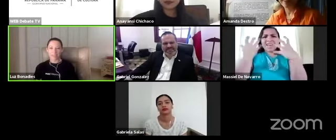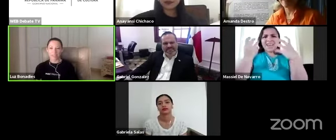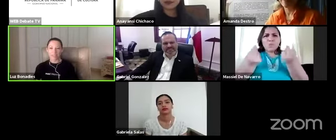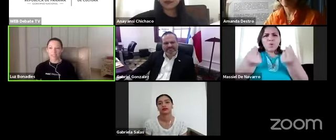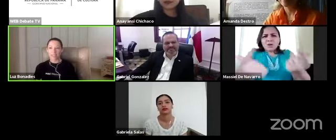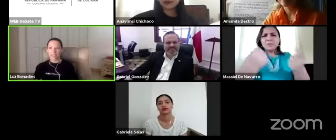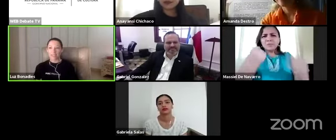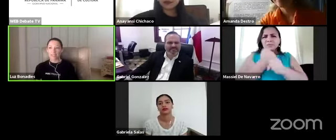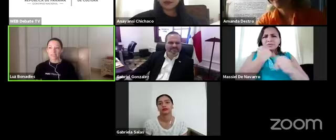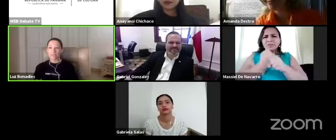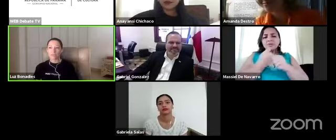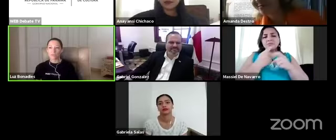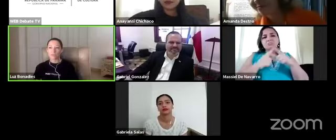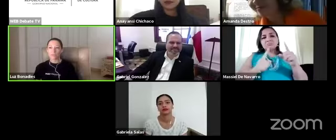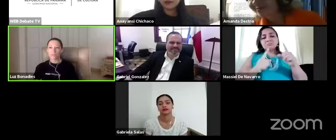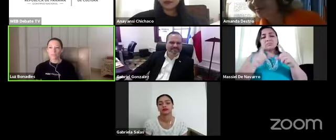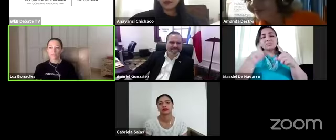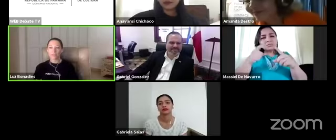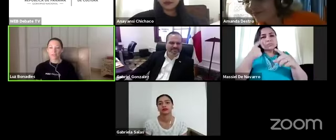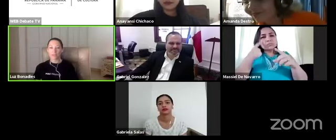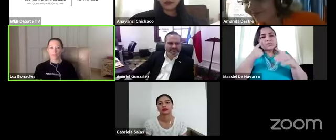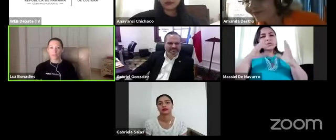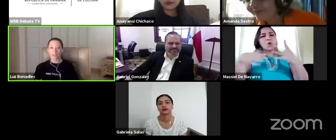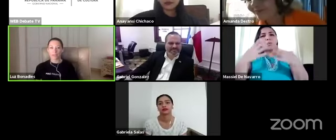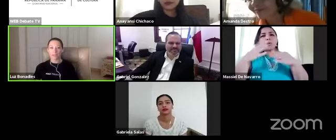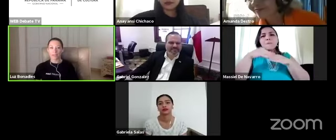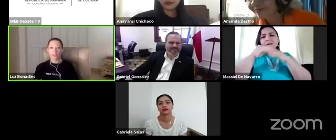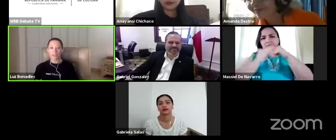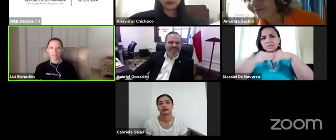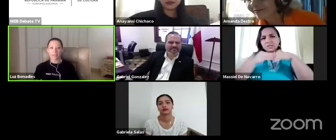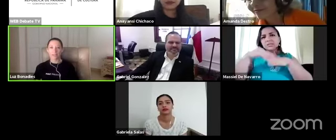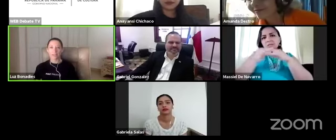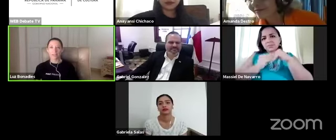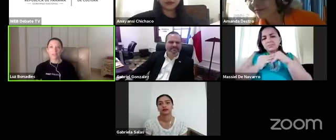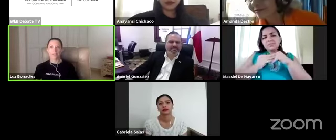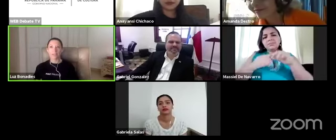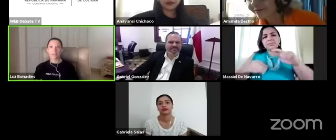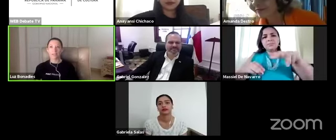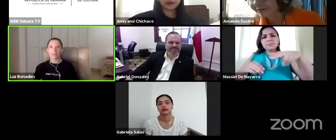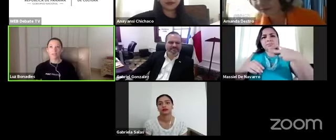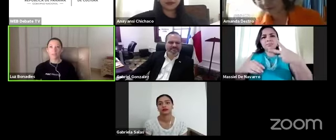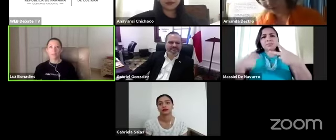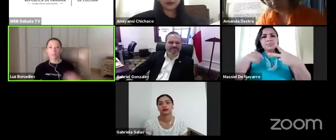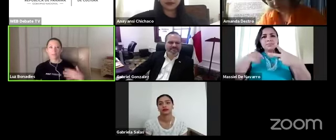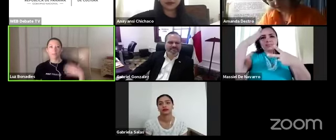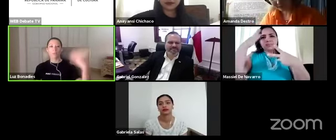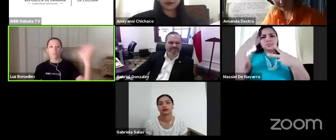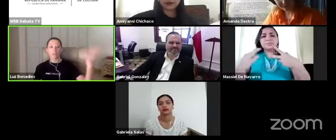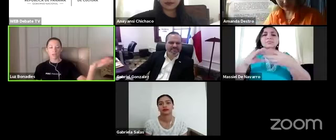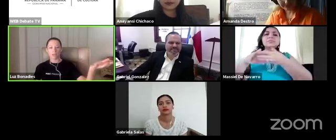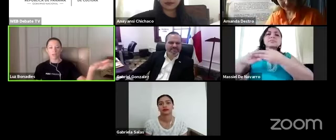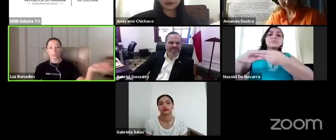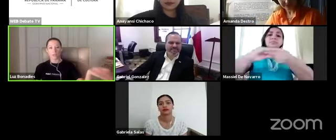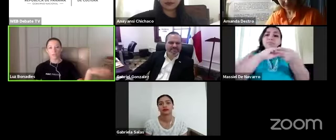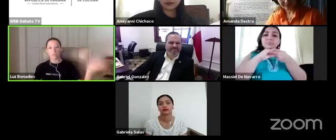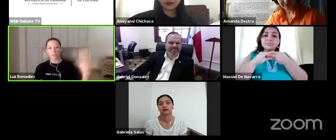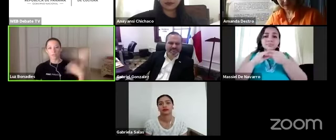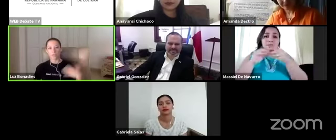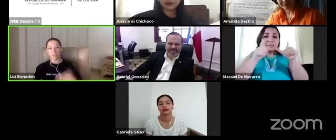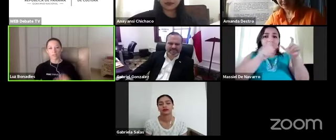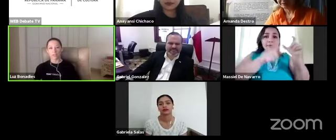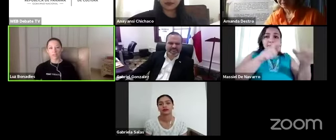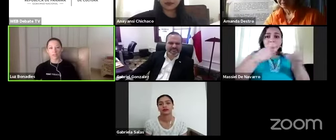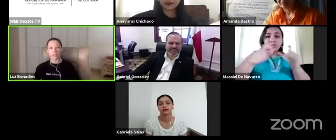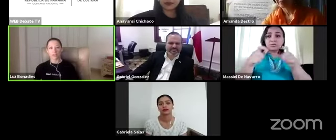trabajamos allí y segundo que creo que la solidaridad viene va para el público y la comunidad pero